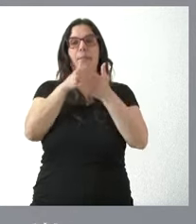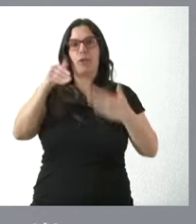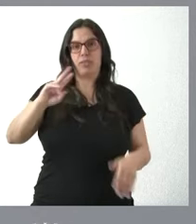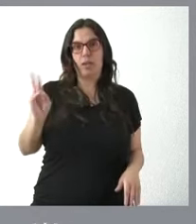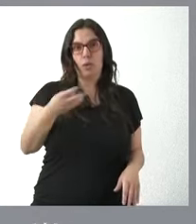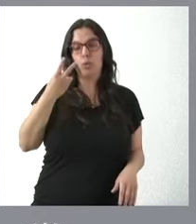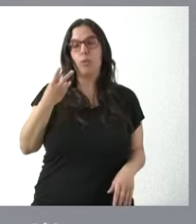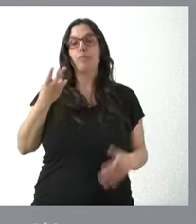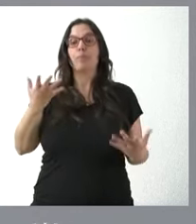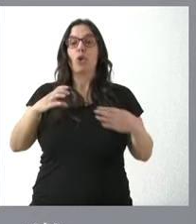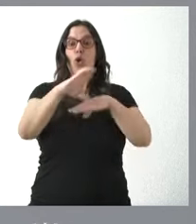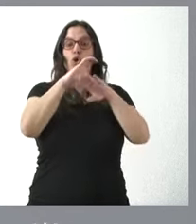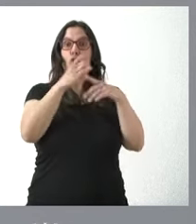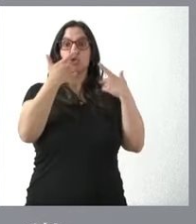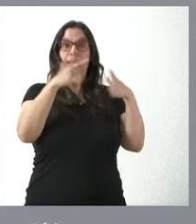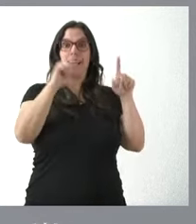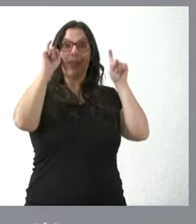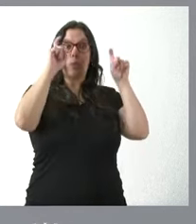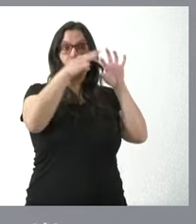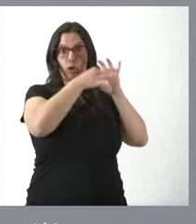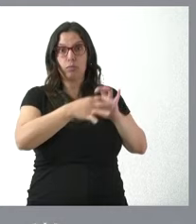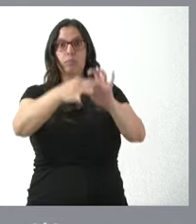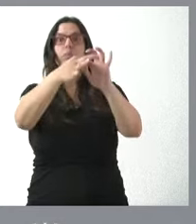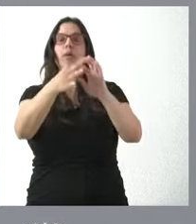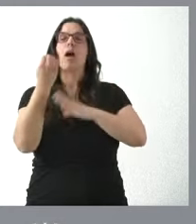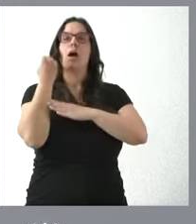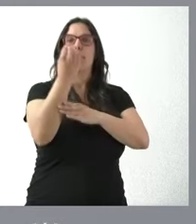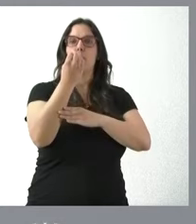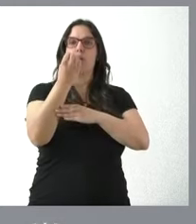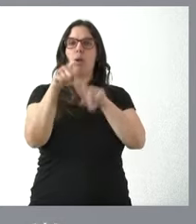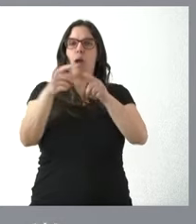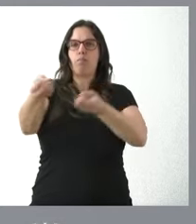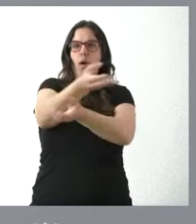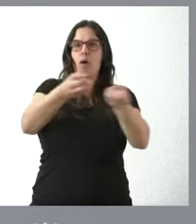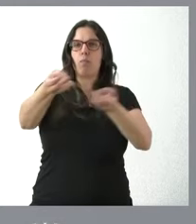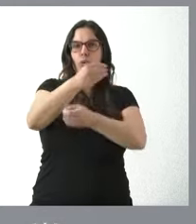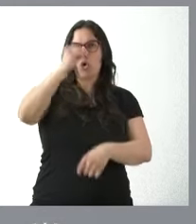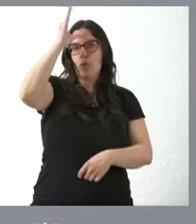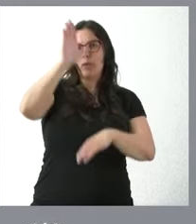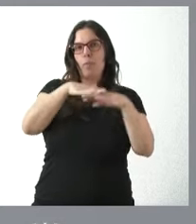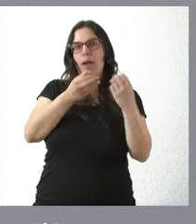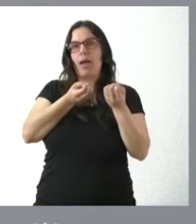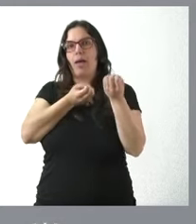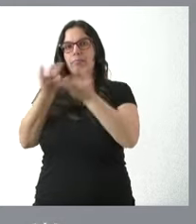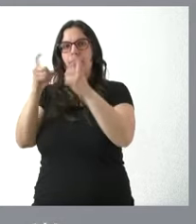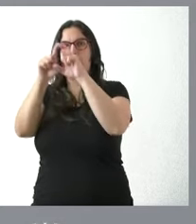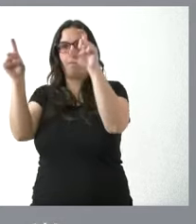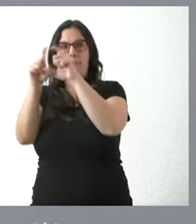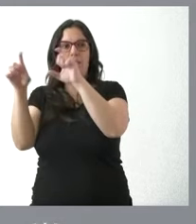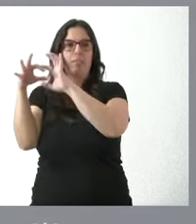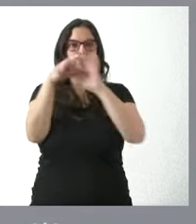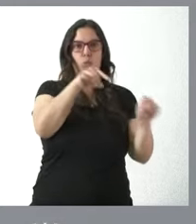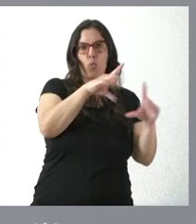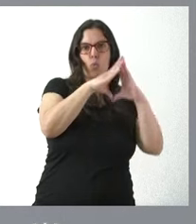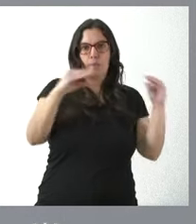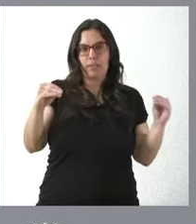forma, a través de la Consejería de Educación, se apoya esta transferencia del conocimiento hacia las empresas desde las universidades dentro de este Plan